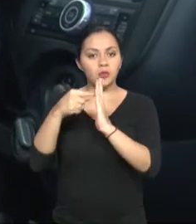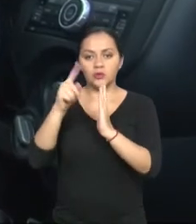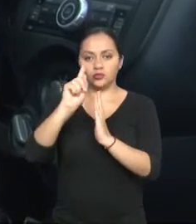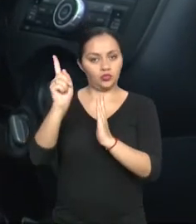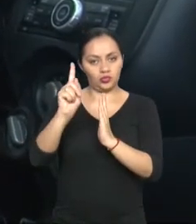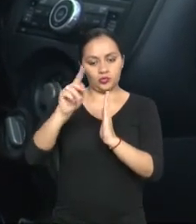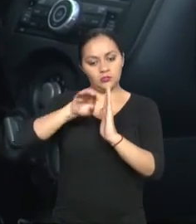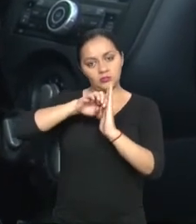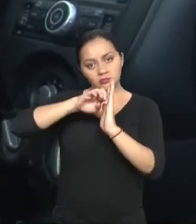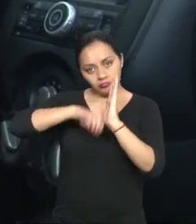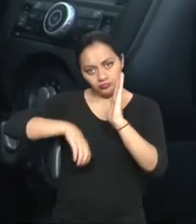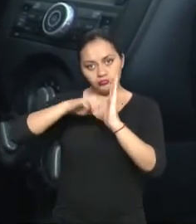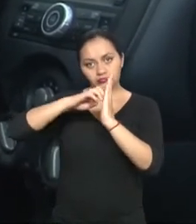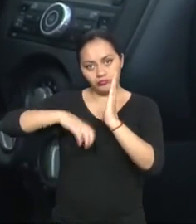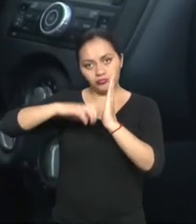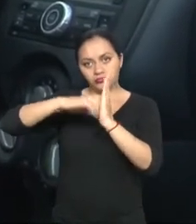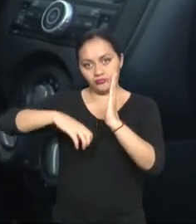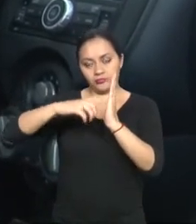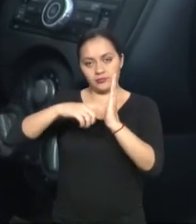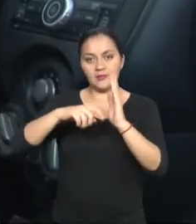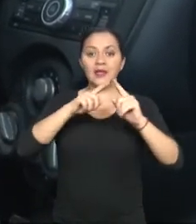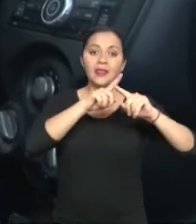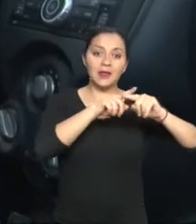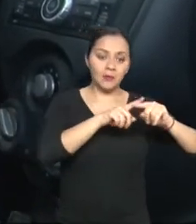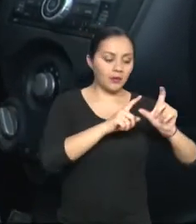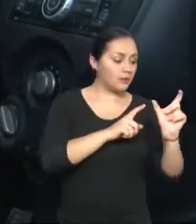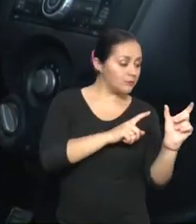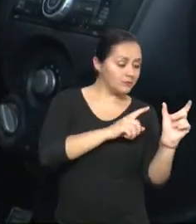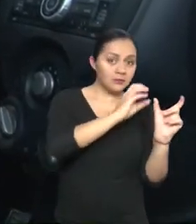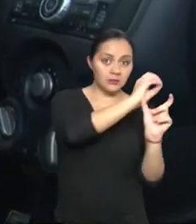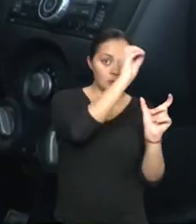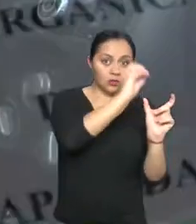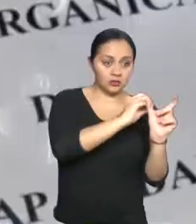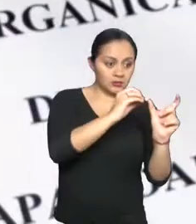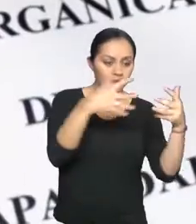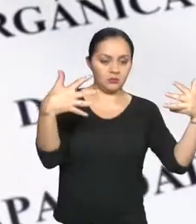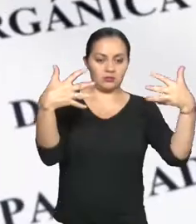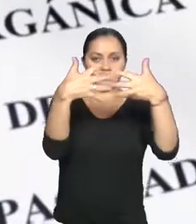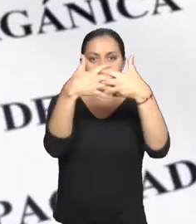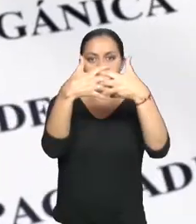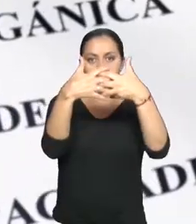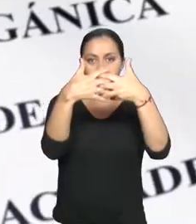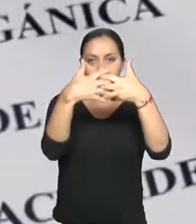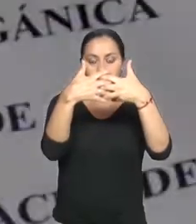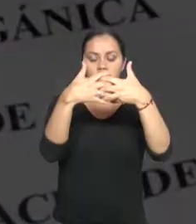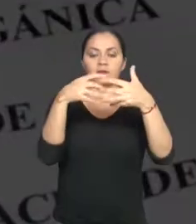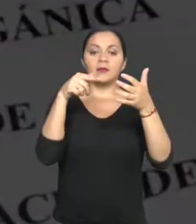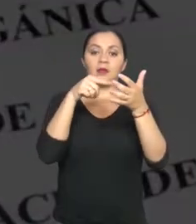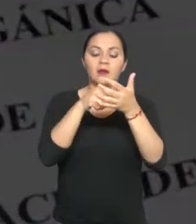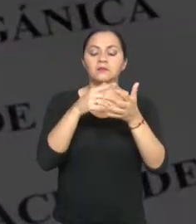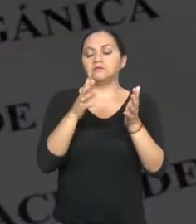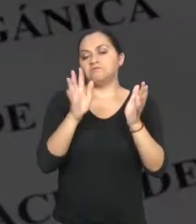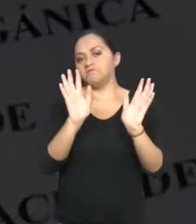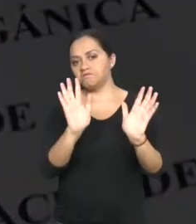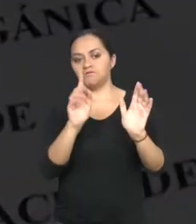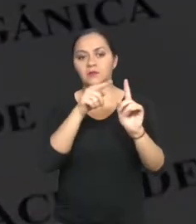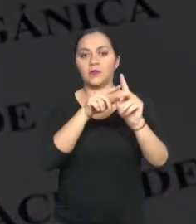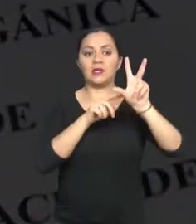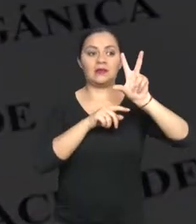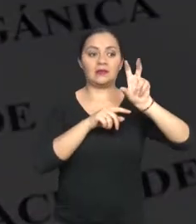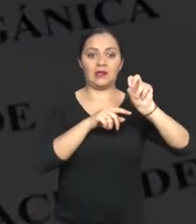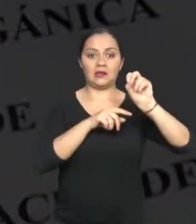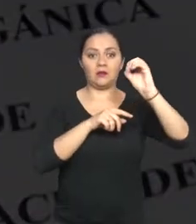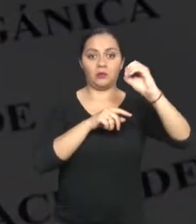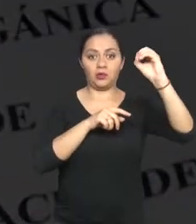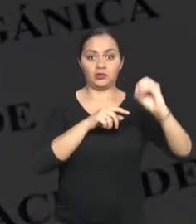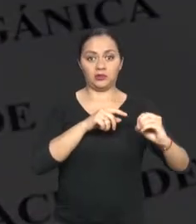impuesto al automotor según el porcentaje de discapacidad. Es así que cuando una persona tiene del 30%